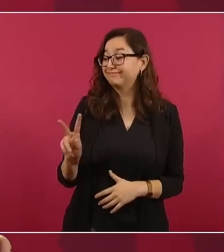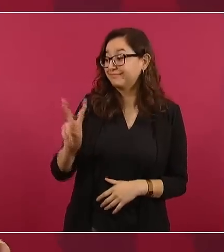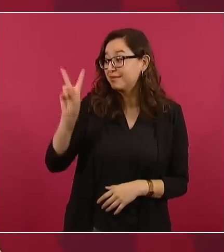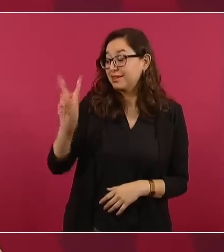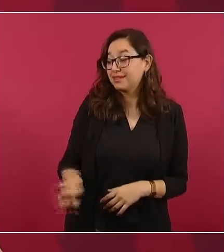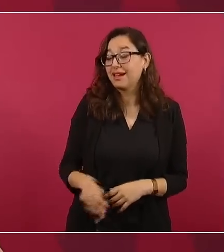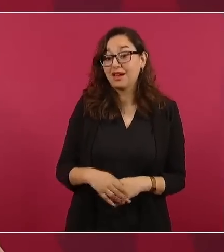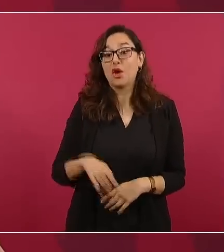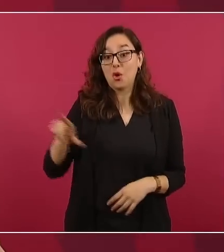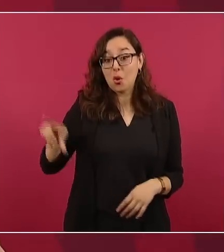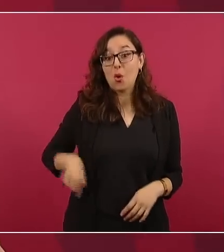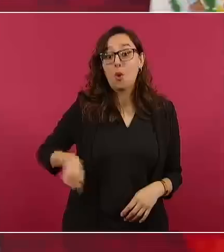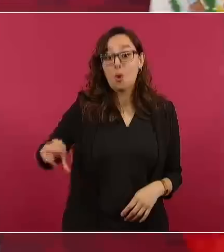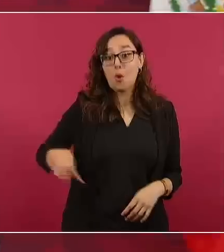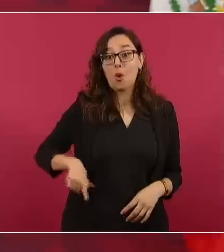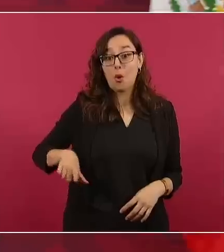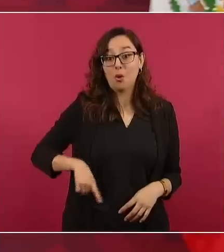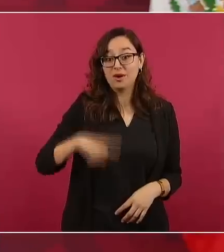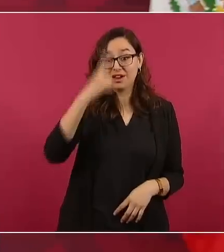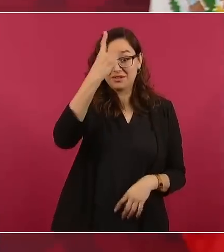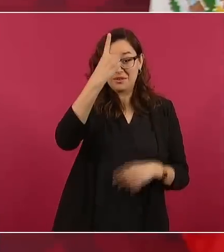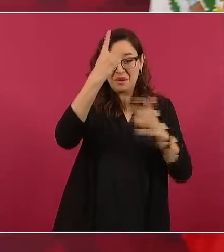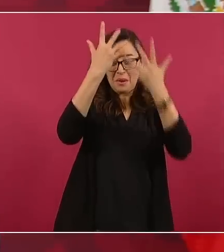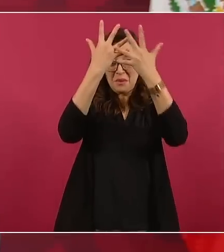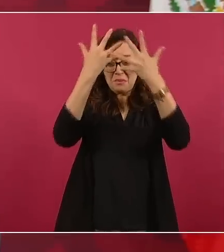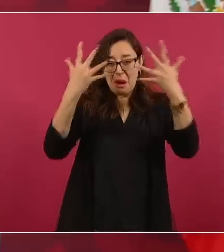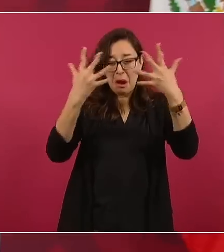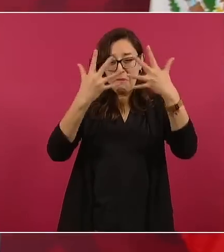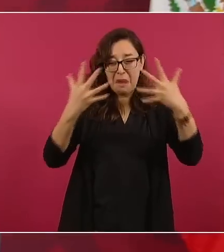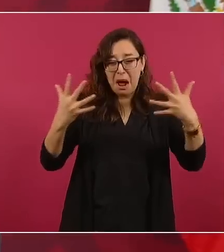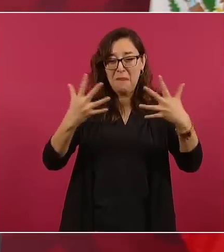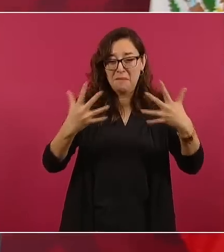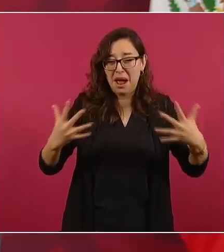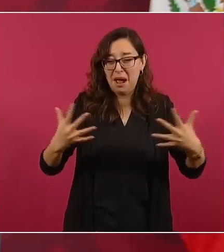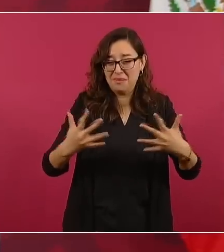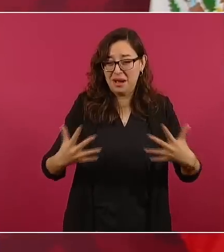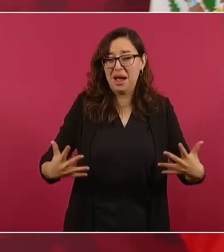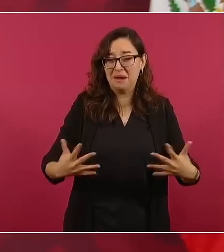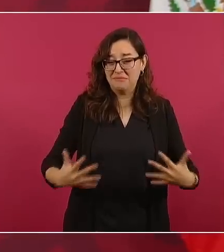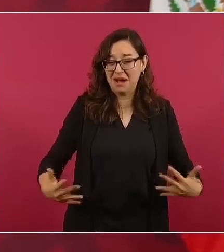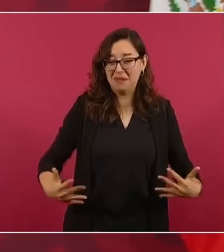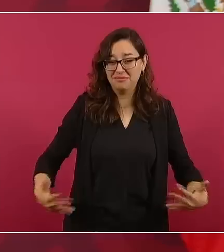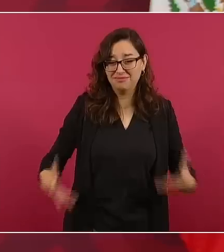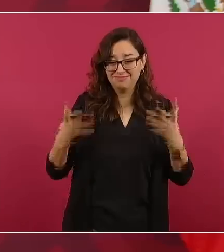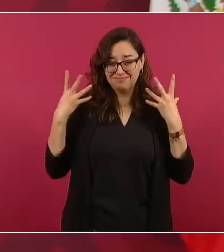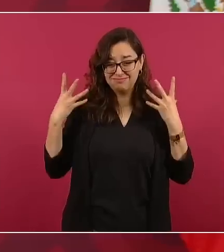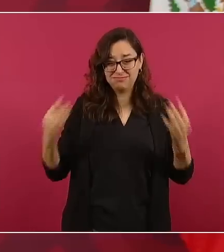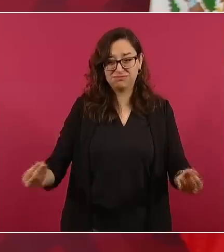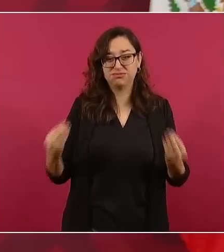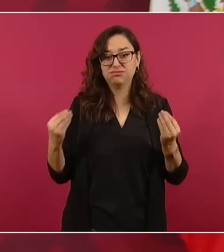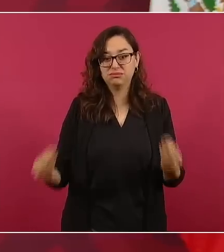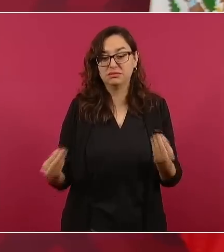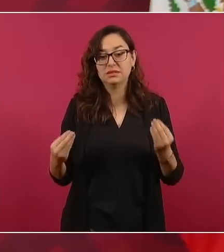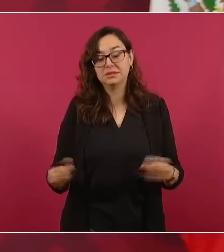es no cansarse y seguir limpiando.